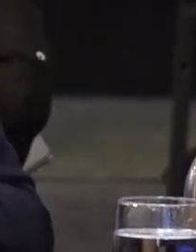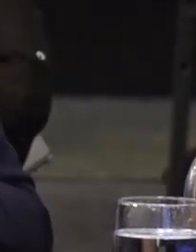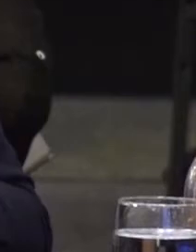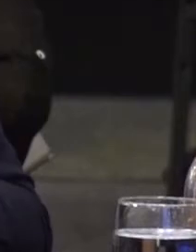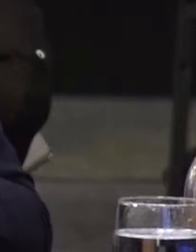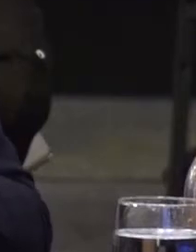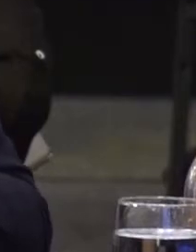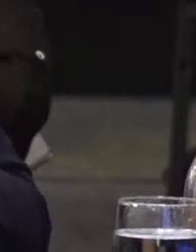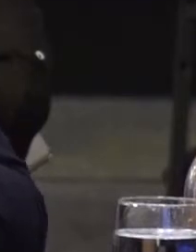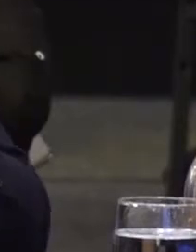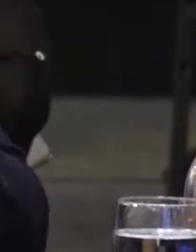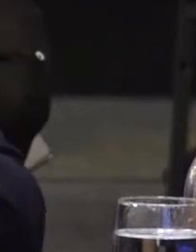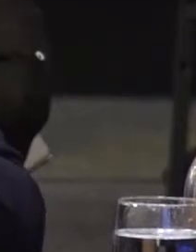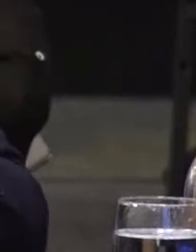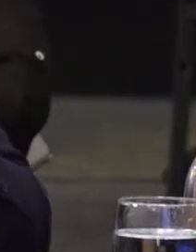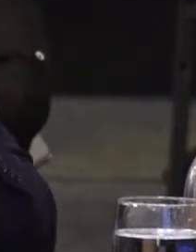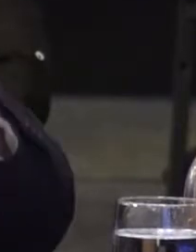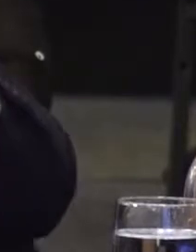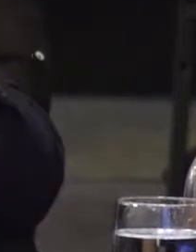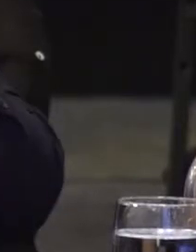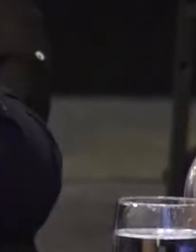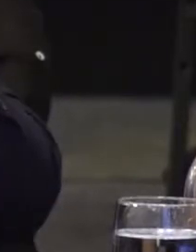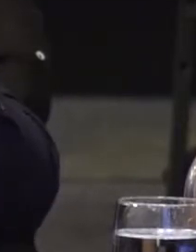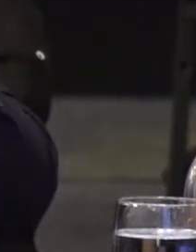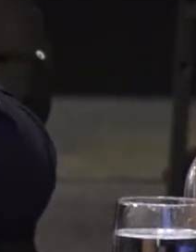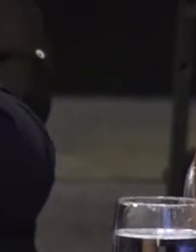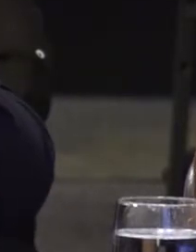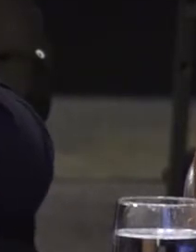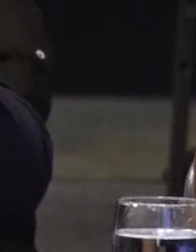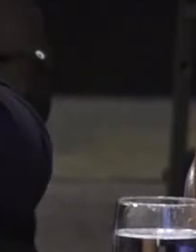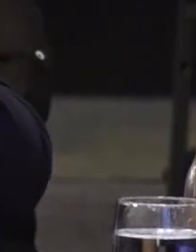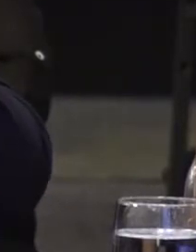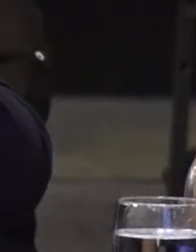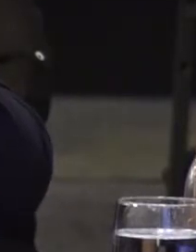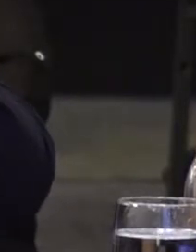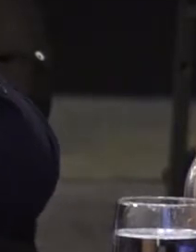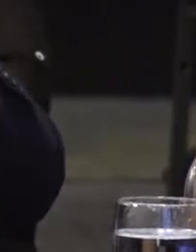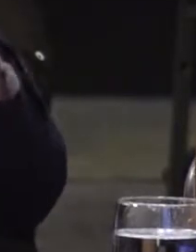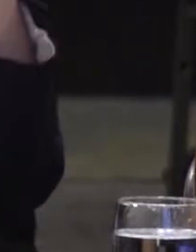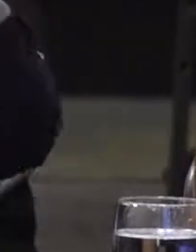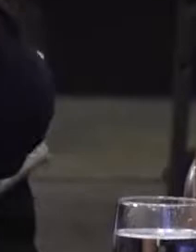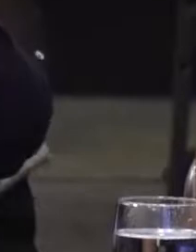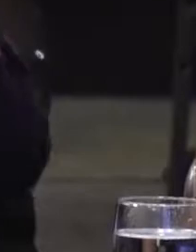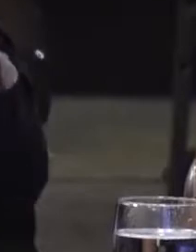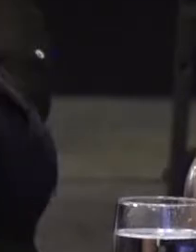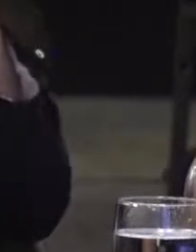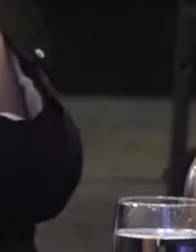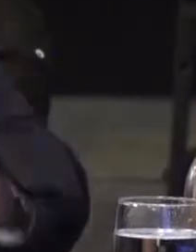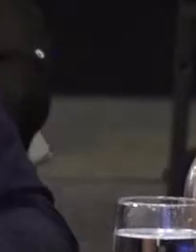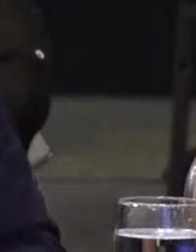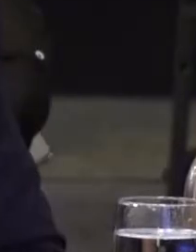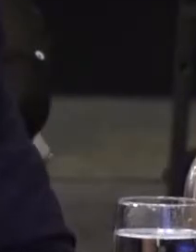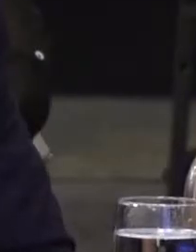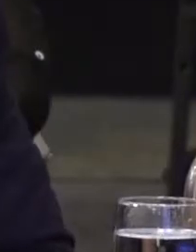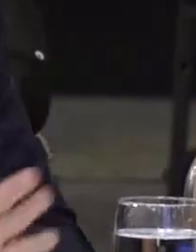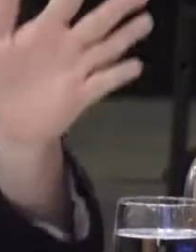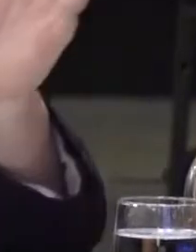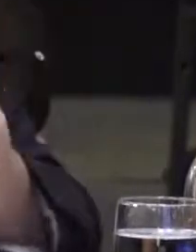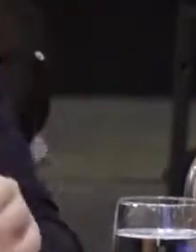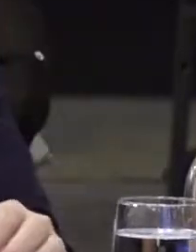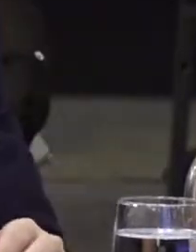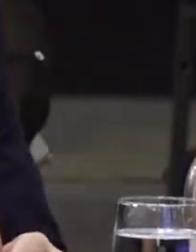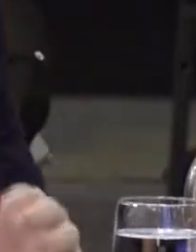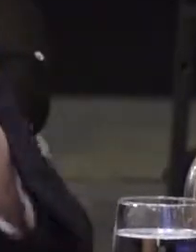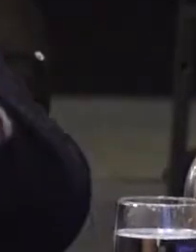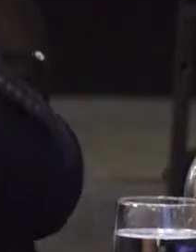un suceso imprevisto natural, en el cual su vivienda desapareció y le entregaron una vivienda. Pero en esa vivienda